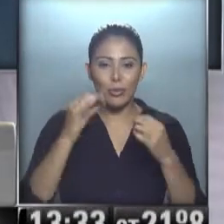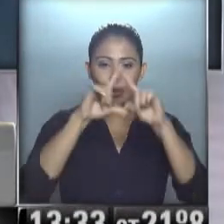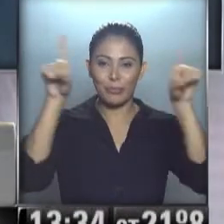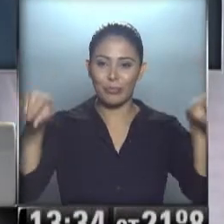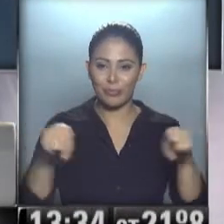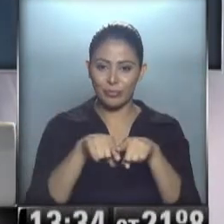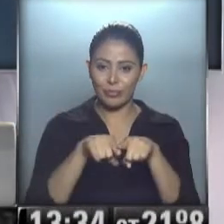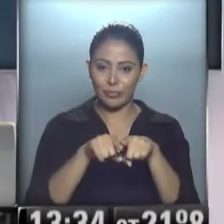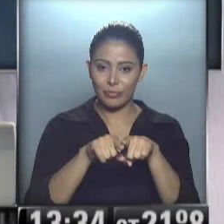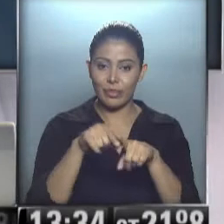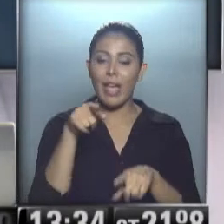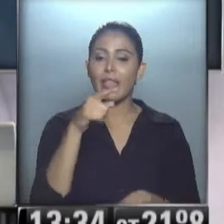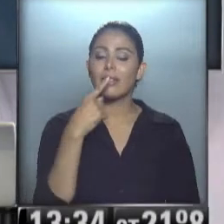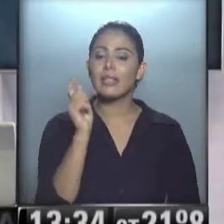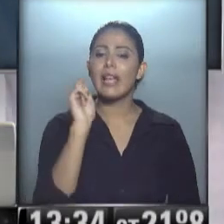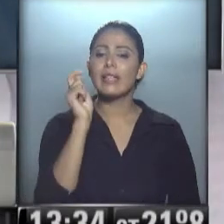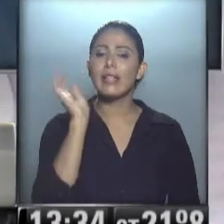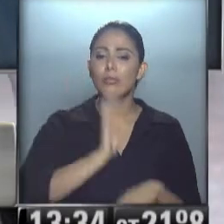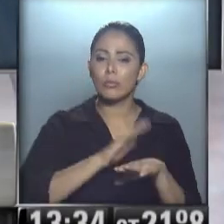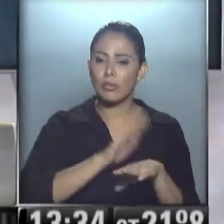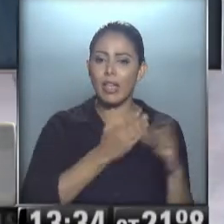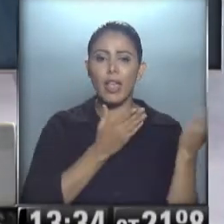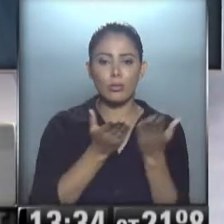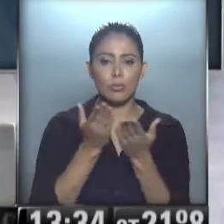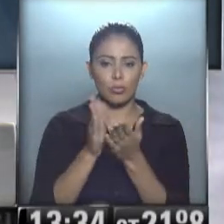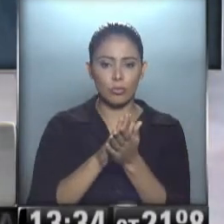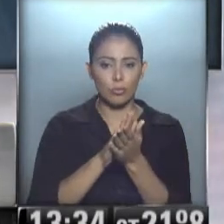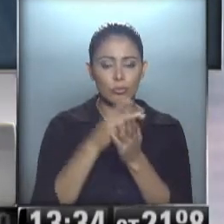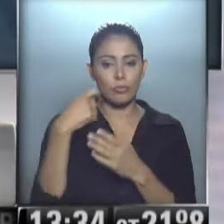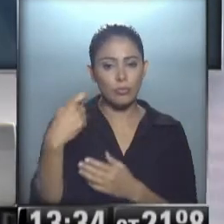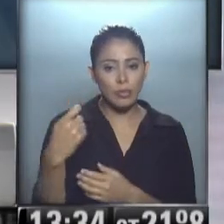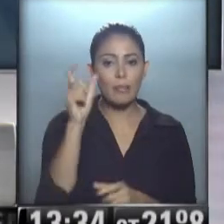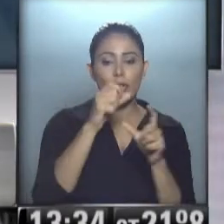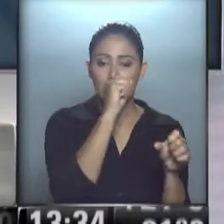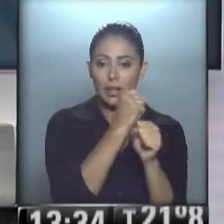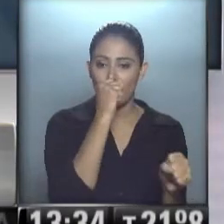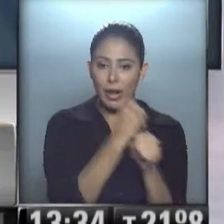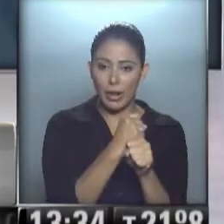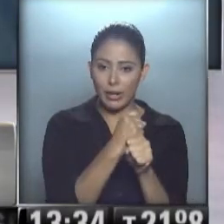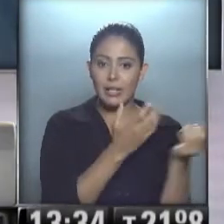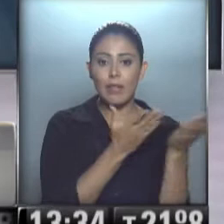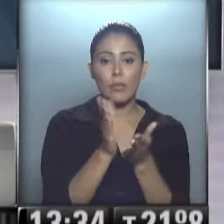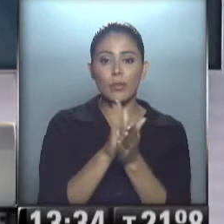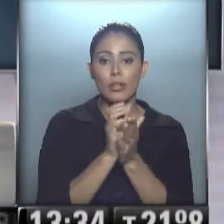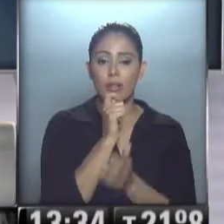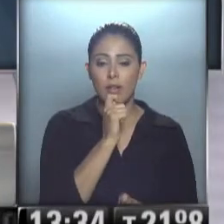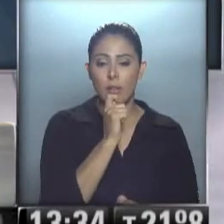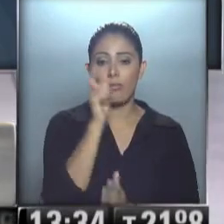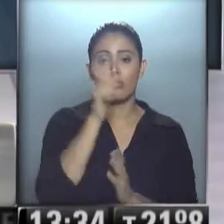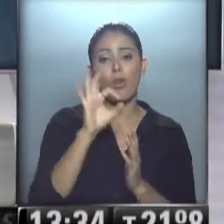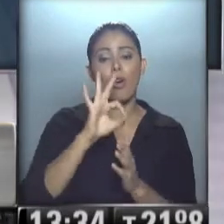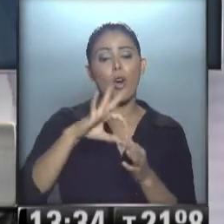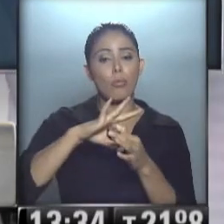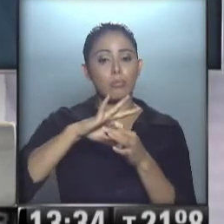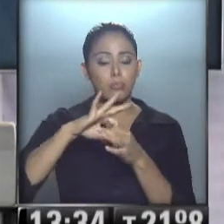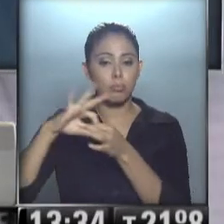a quien corresponde la asistencia previsional, a los trabajadores que desempeñan servicios como autónomos y o relación